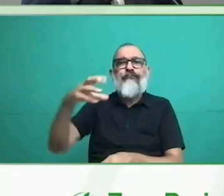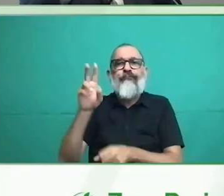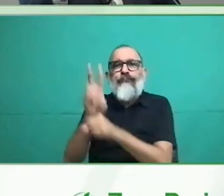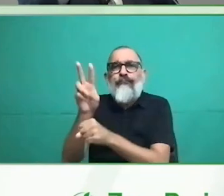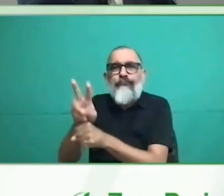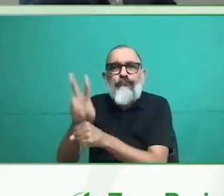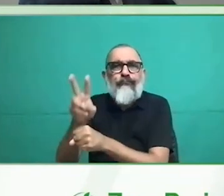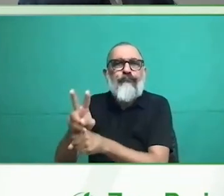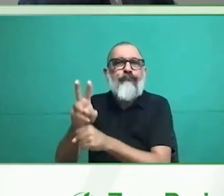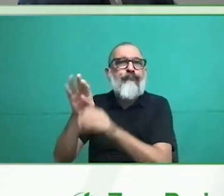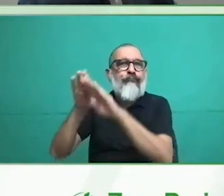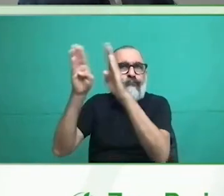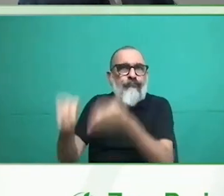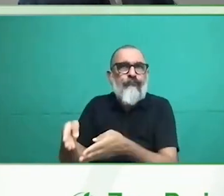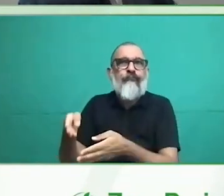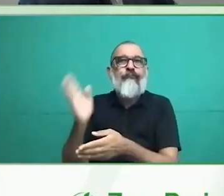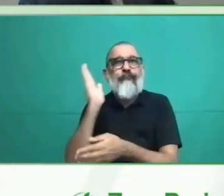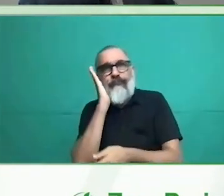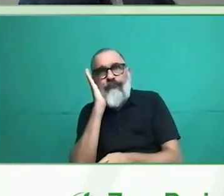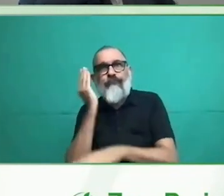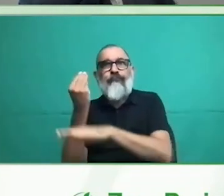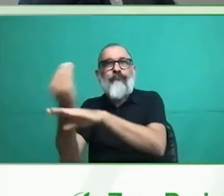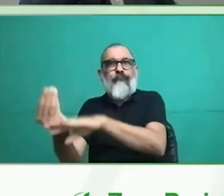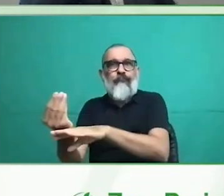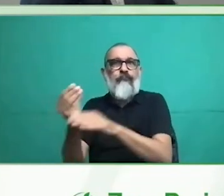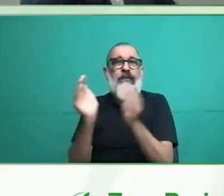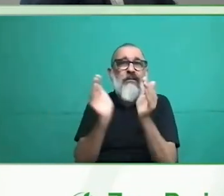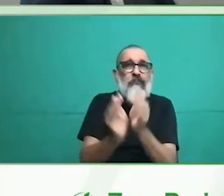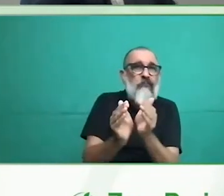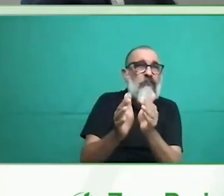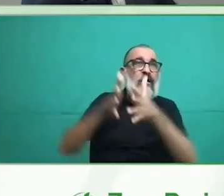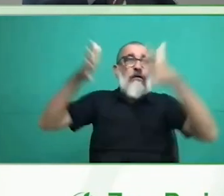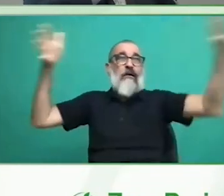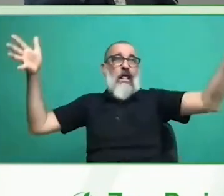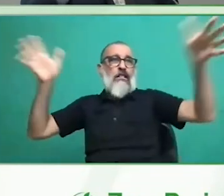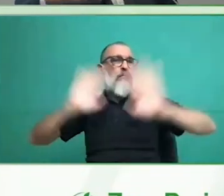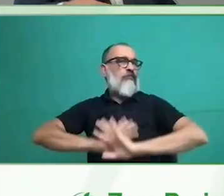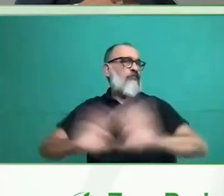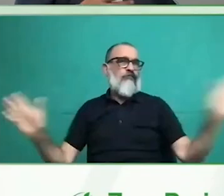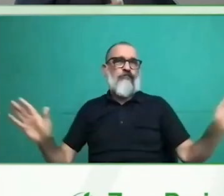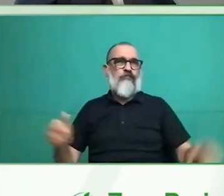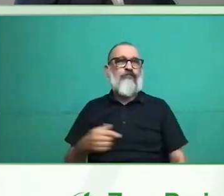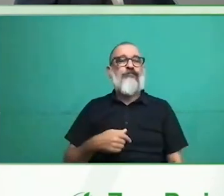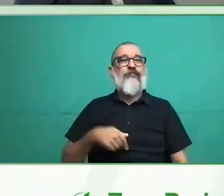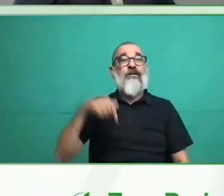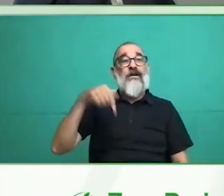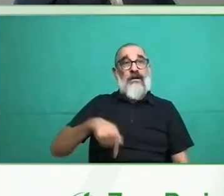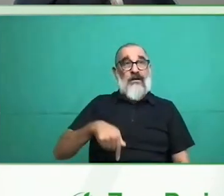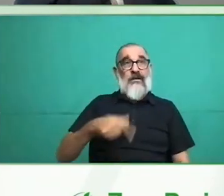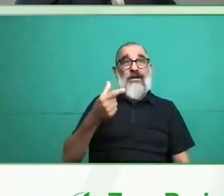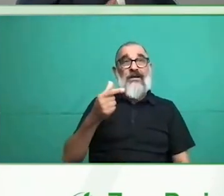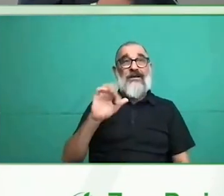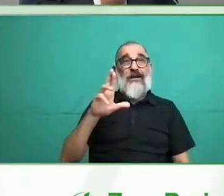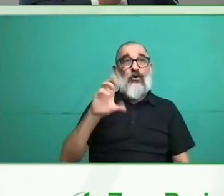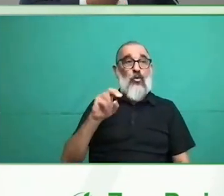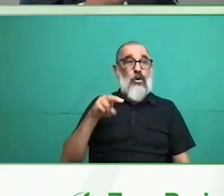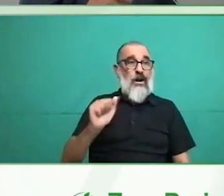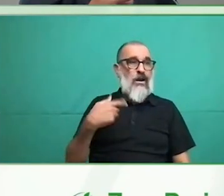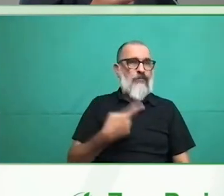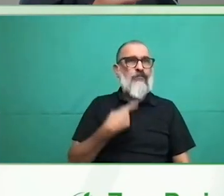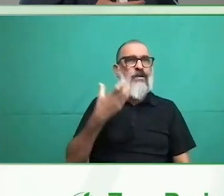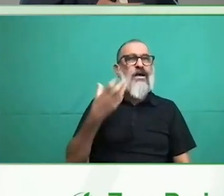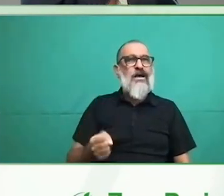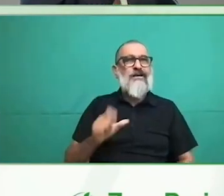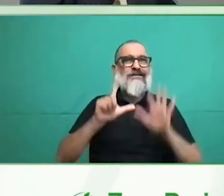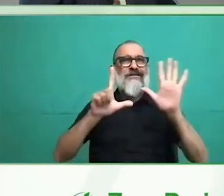salud mental hacia la comunidad. Pero lo que preferimos es configurar ajustes alrededor